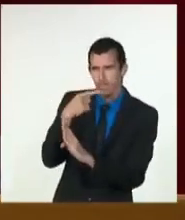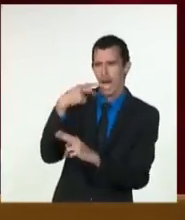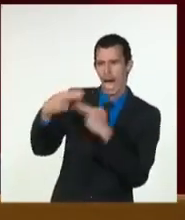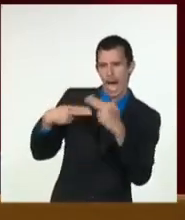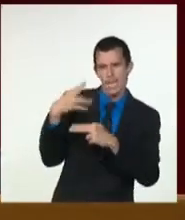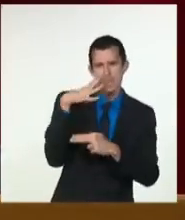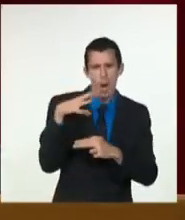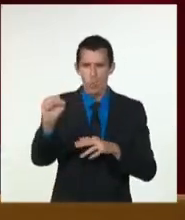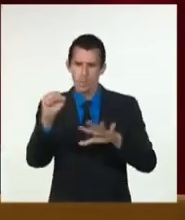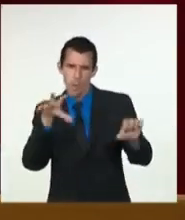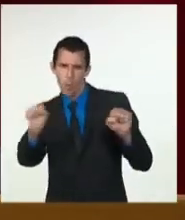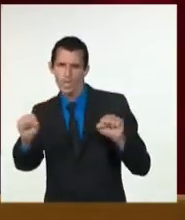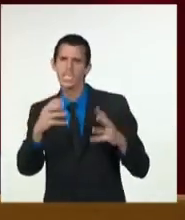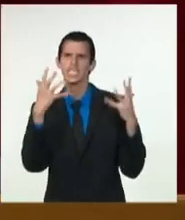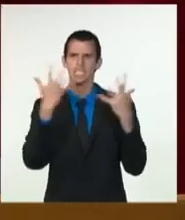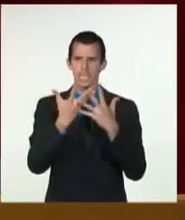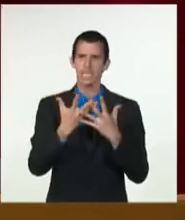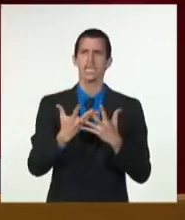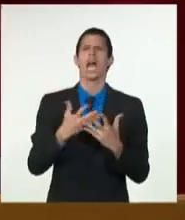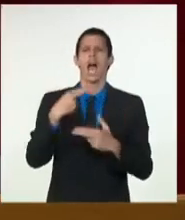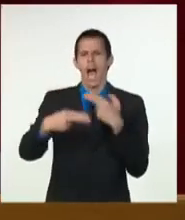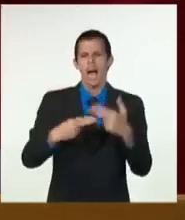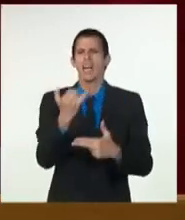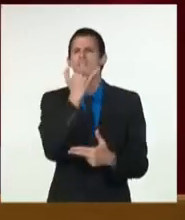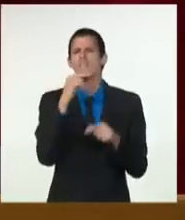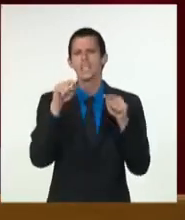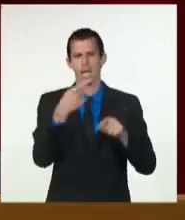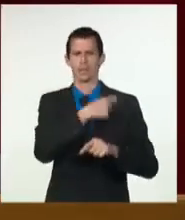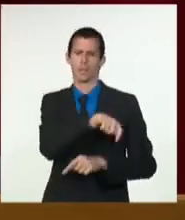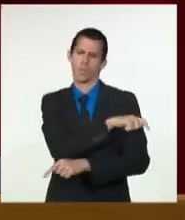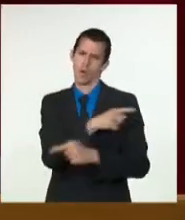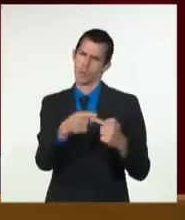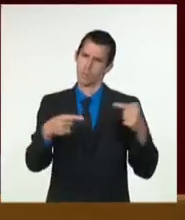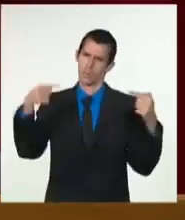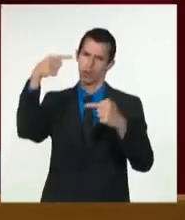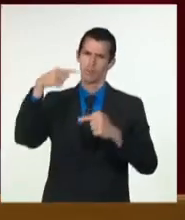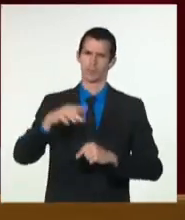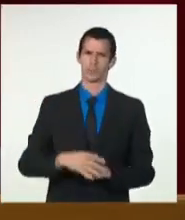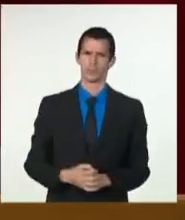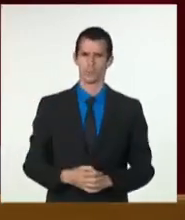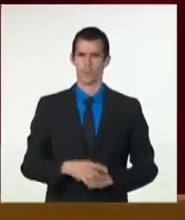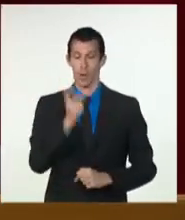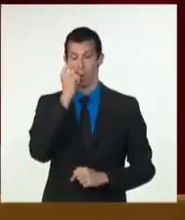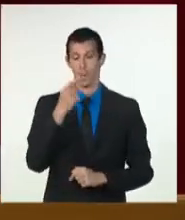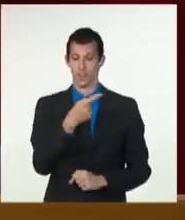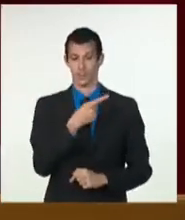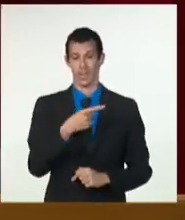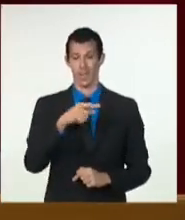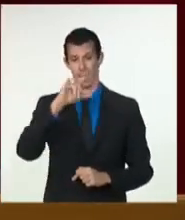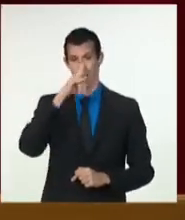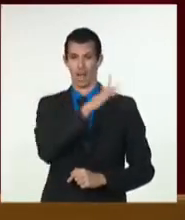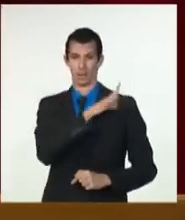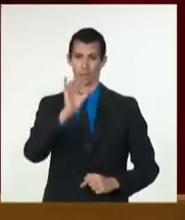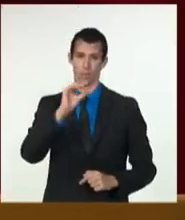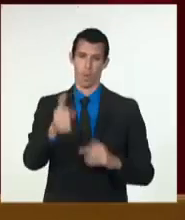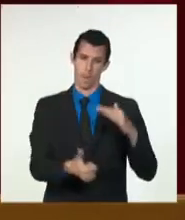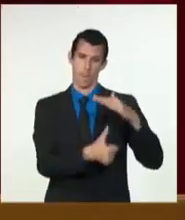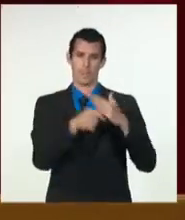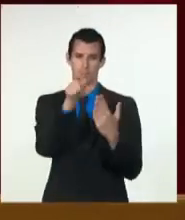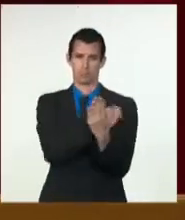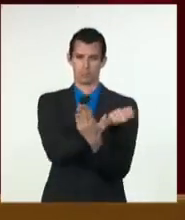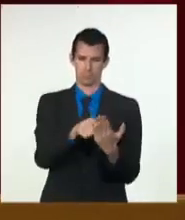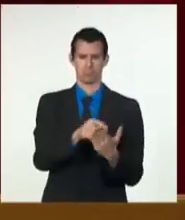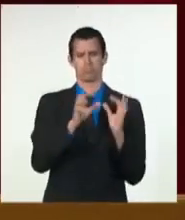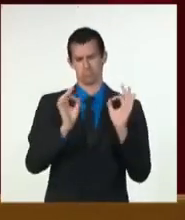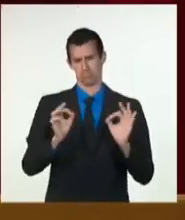junto al pueblo. Coincido con lazo en que sólo así podremos enfrentar adecuadamente la evasión